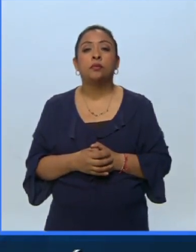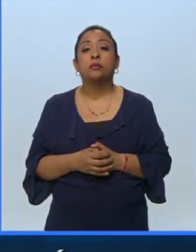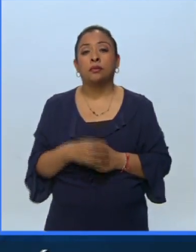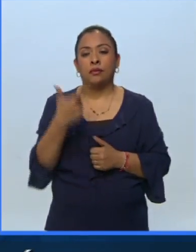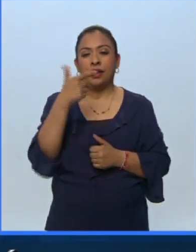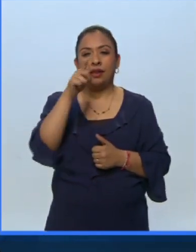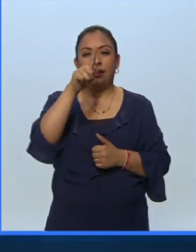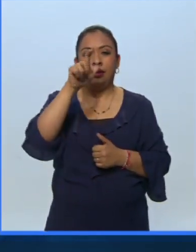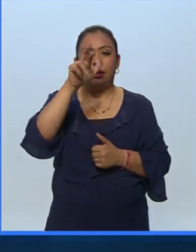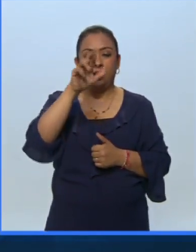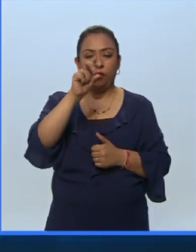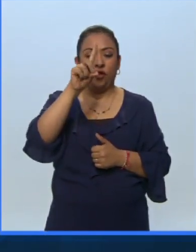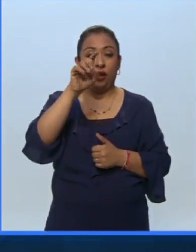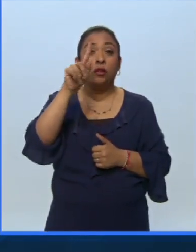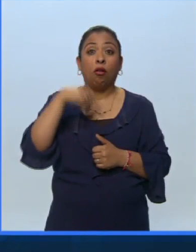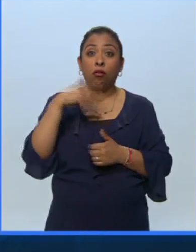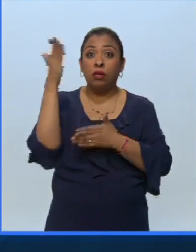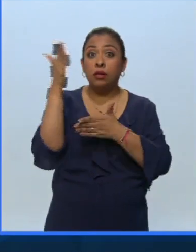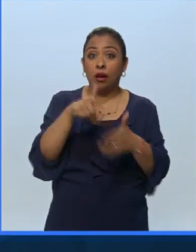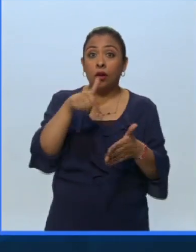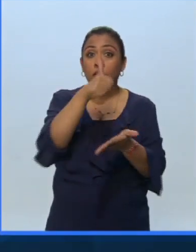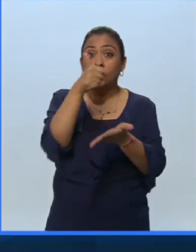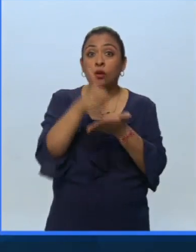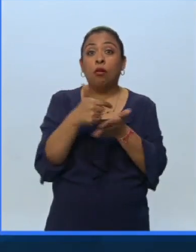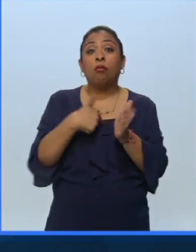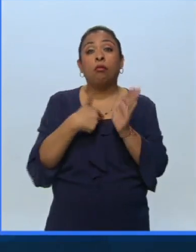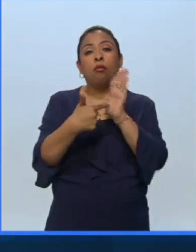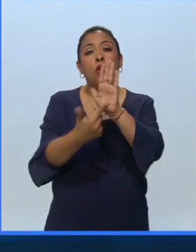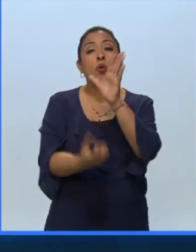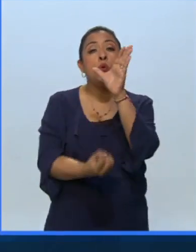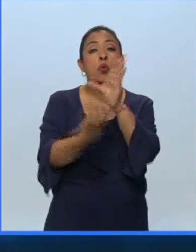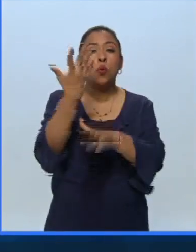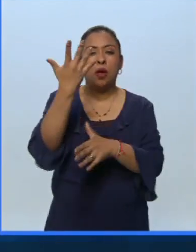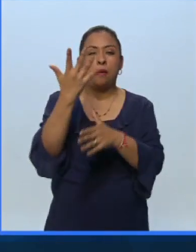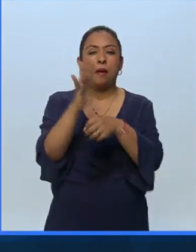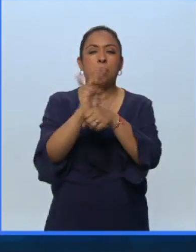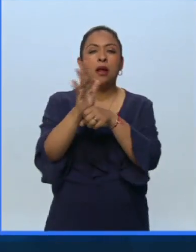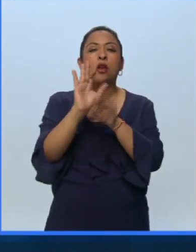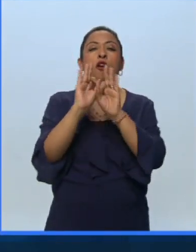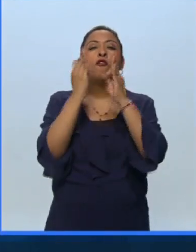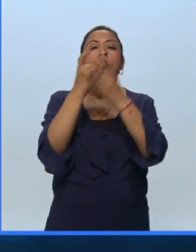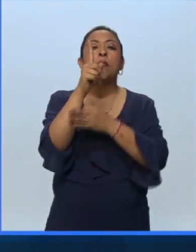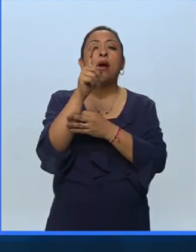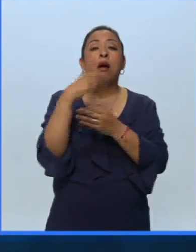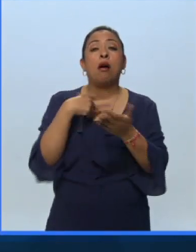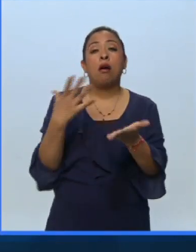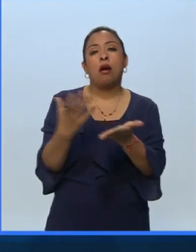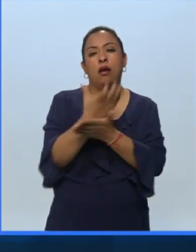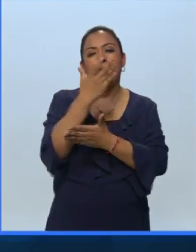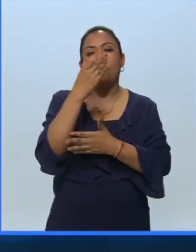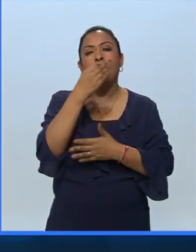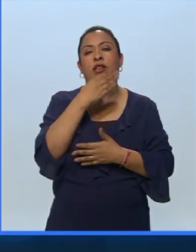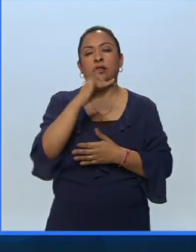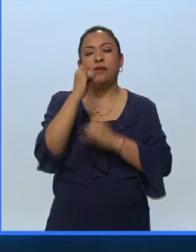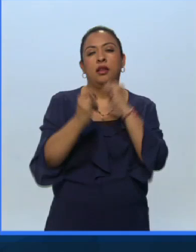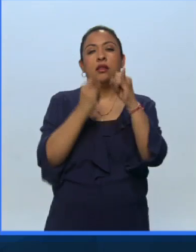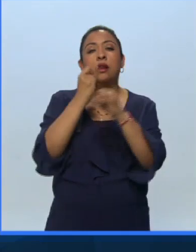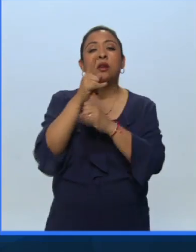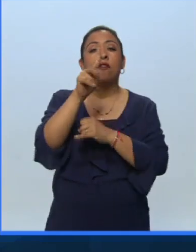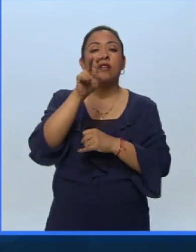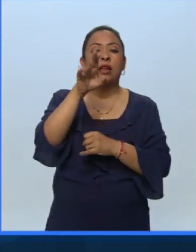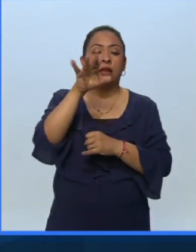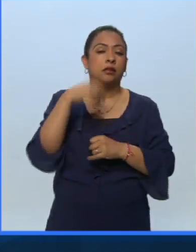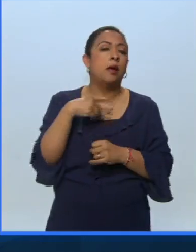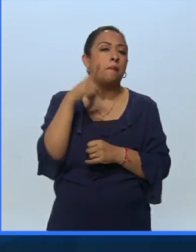Guillermo del Toro ya llegó a esta ciudad presentará su más reciente película La Forma del Agua con la que ganó en el Festival Internacional de Cine de Venecia